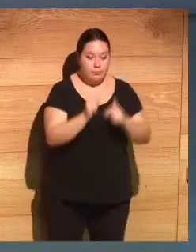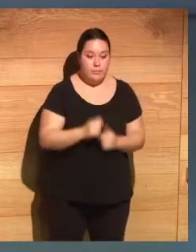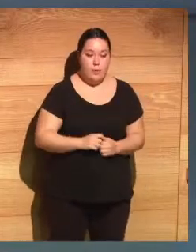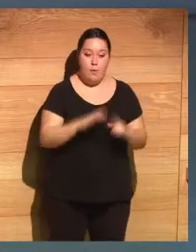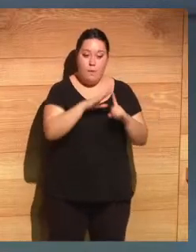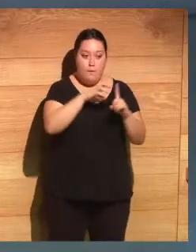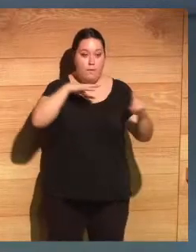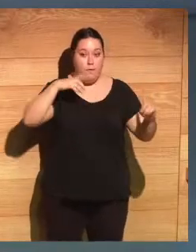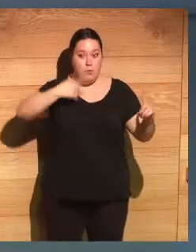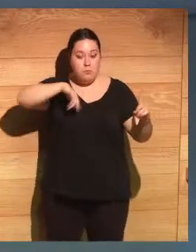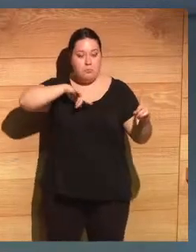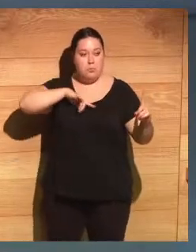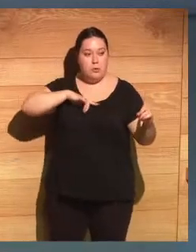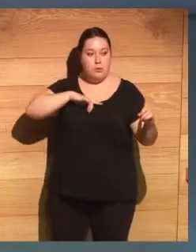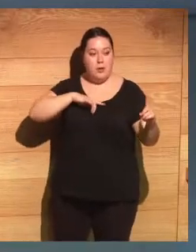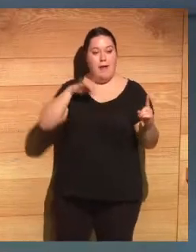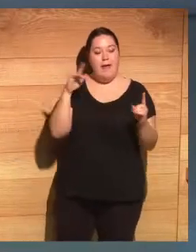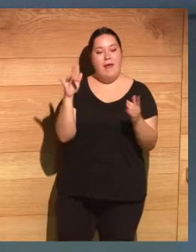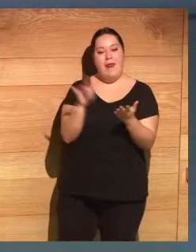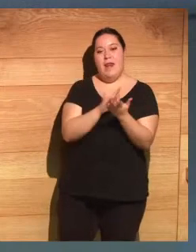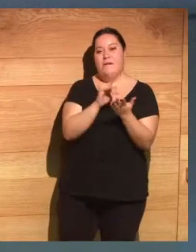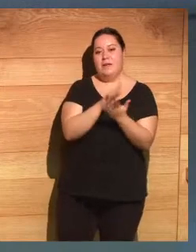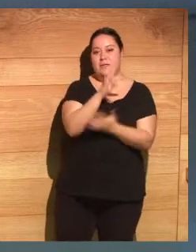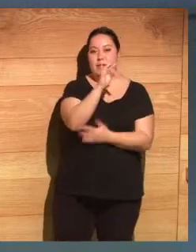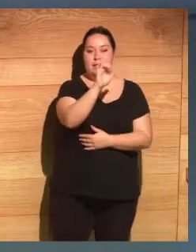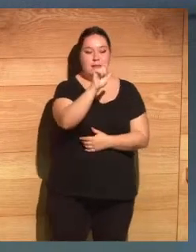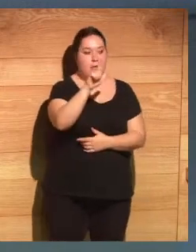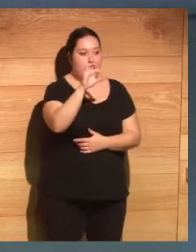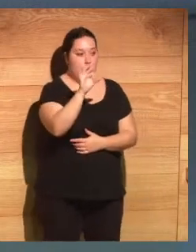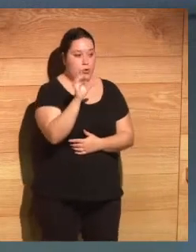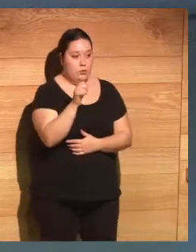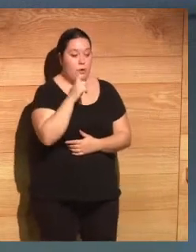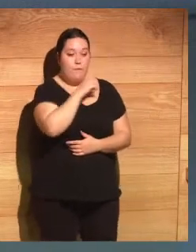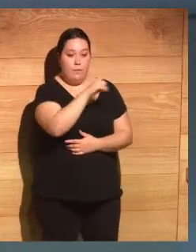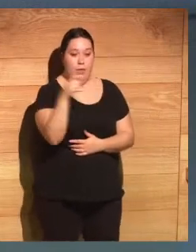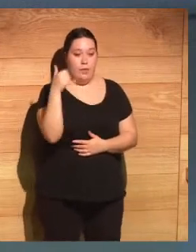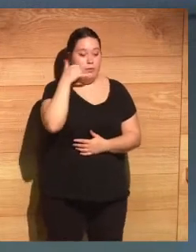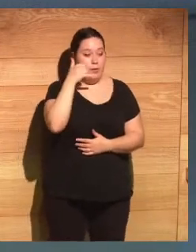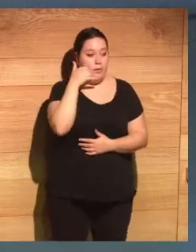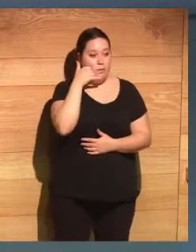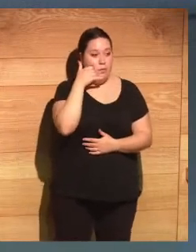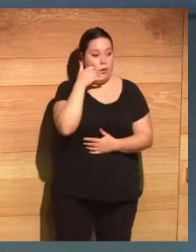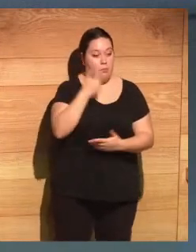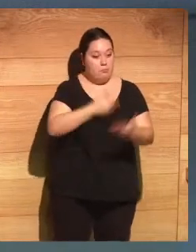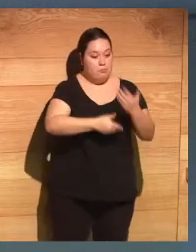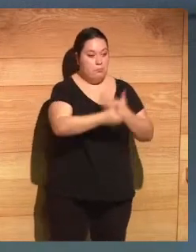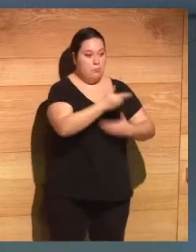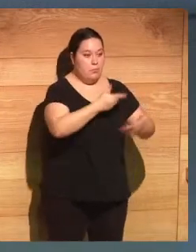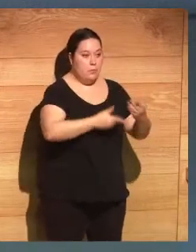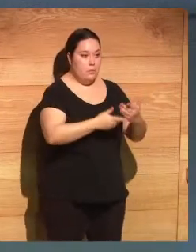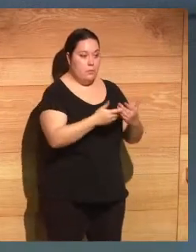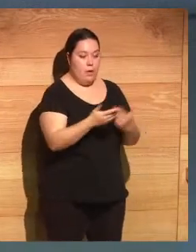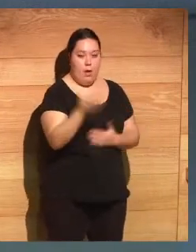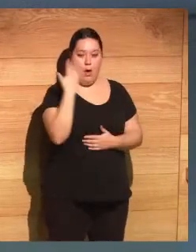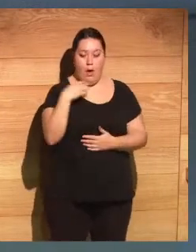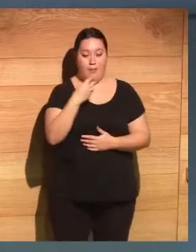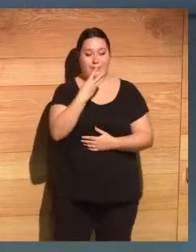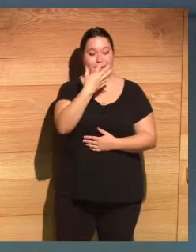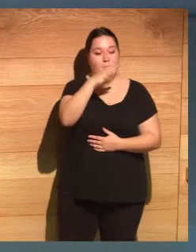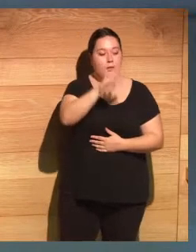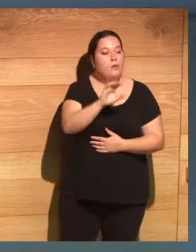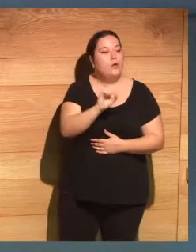alrededor de nuestra revista Telos, la revista que edita Fundación Telefónica desde hace más de 35 años